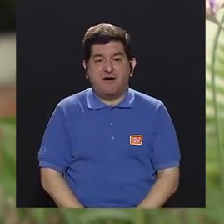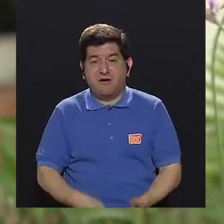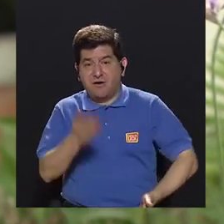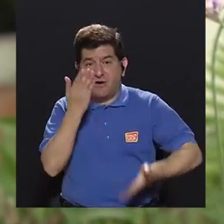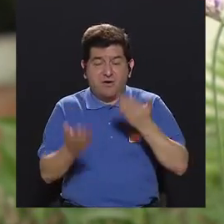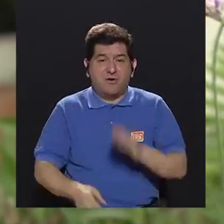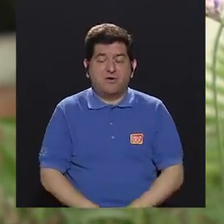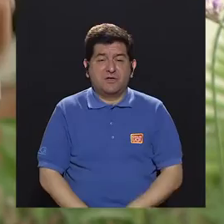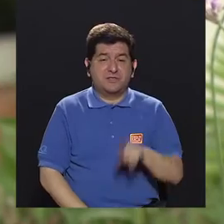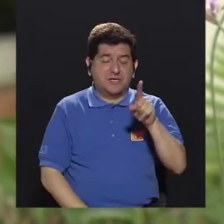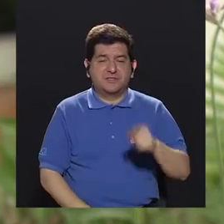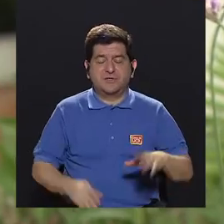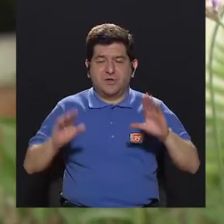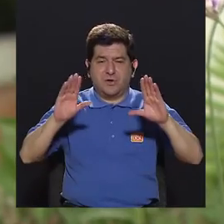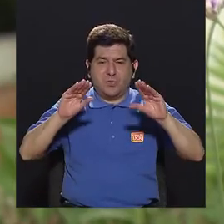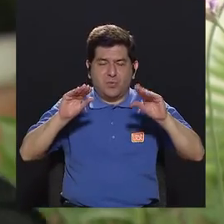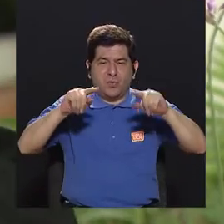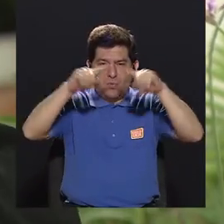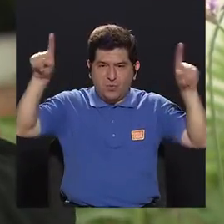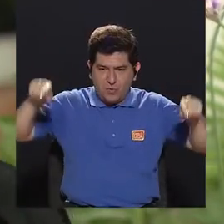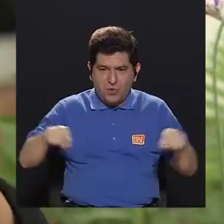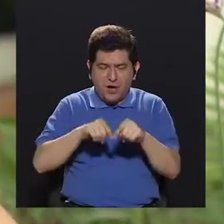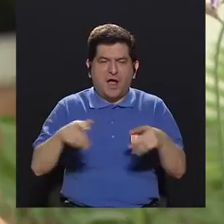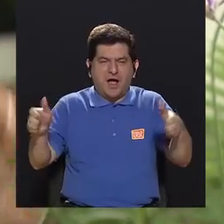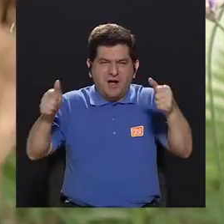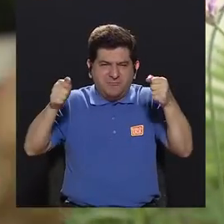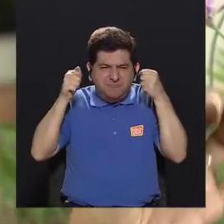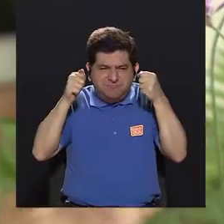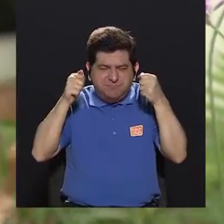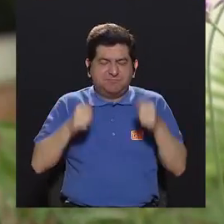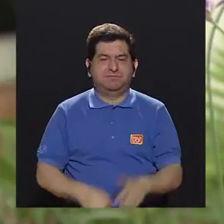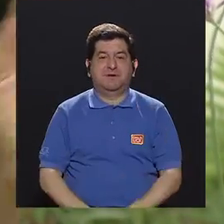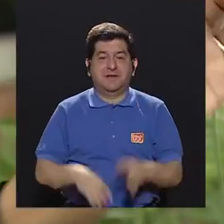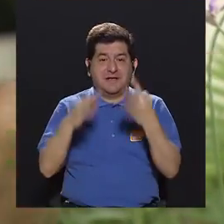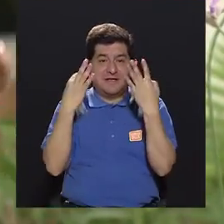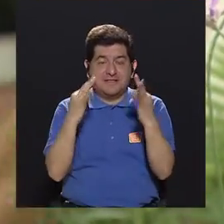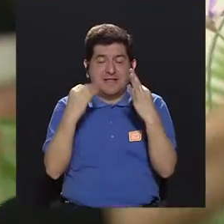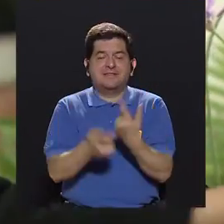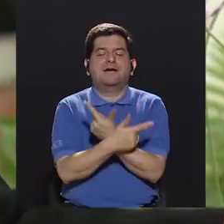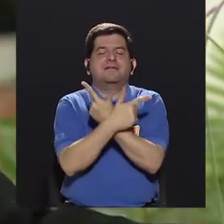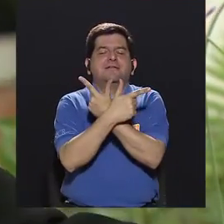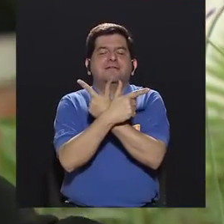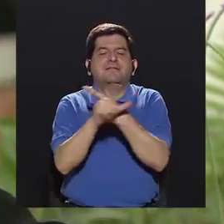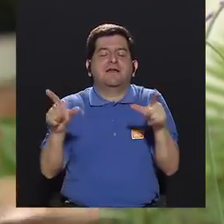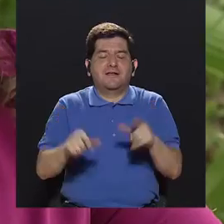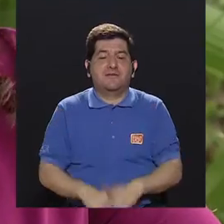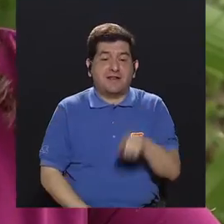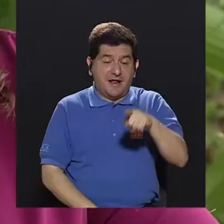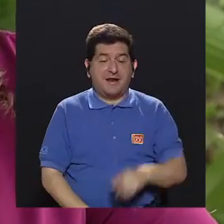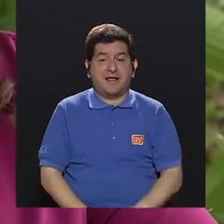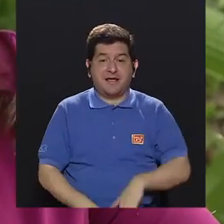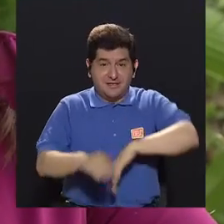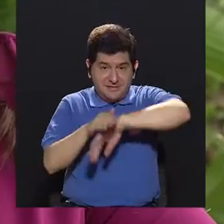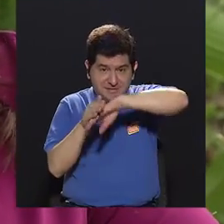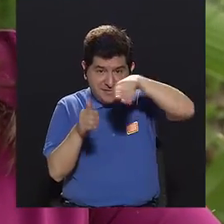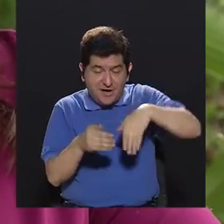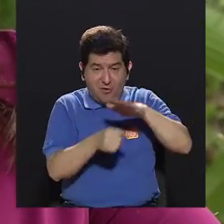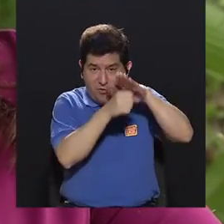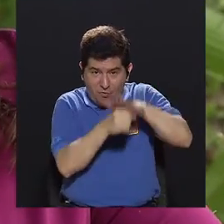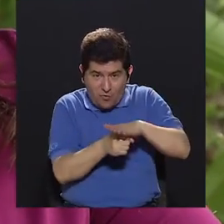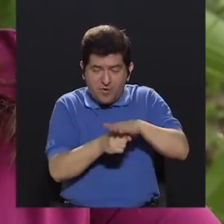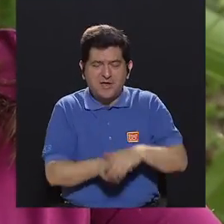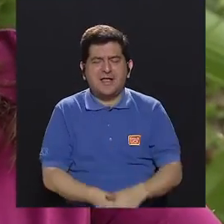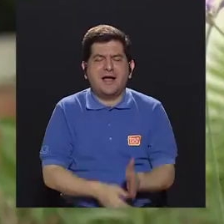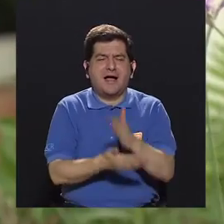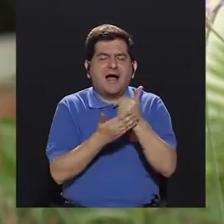me pongo la cara en la almohada y echo un grito algo que desahogue al menos que le abra a esa ollita express que dijiste un